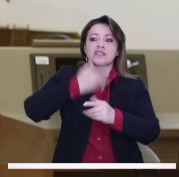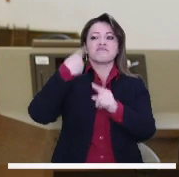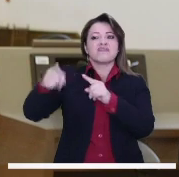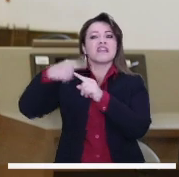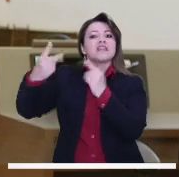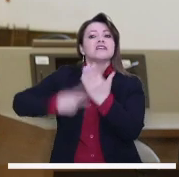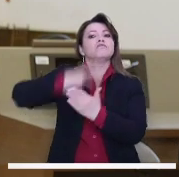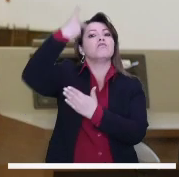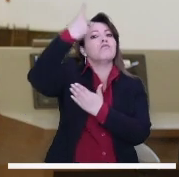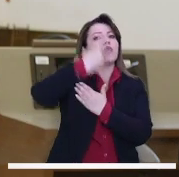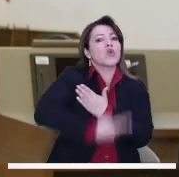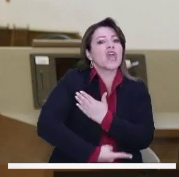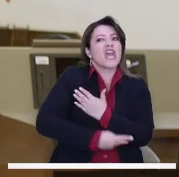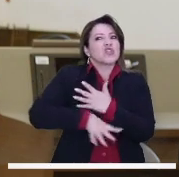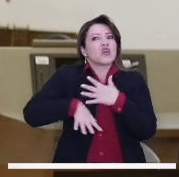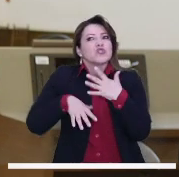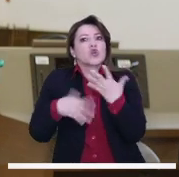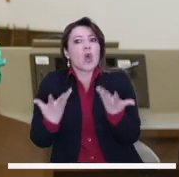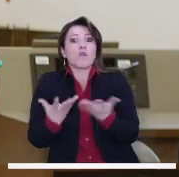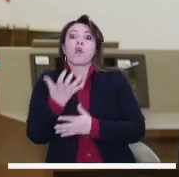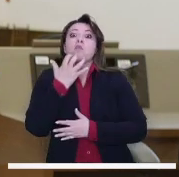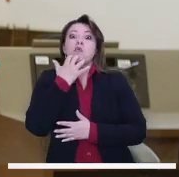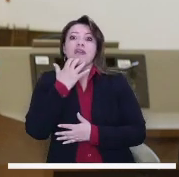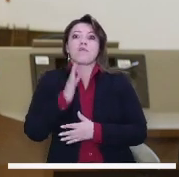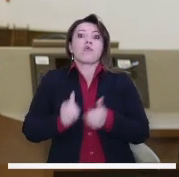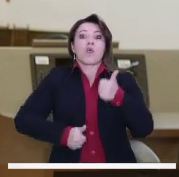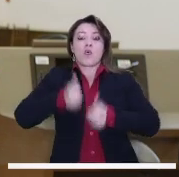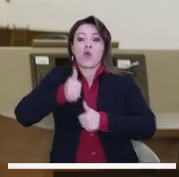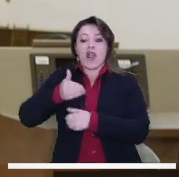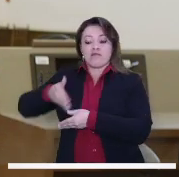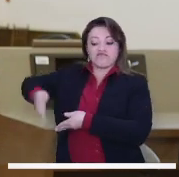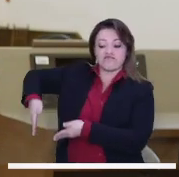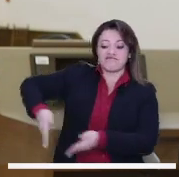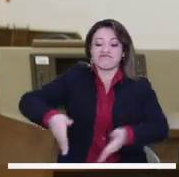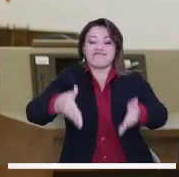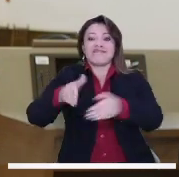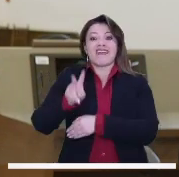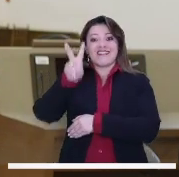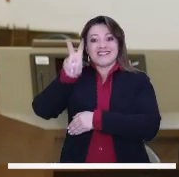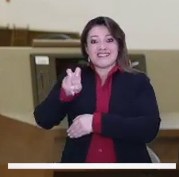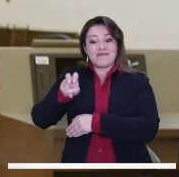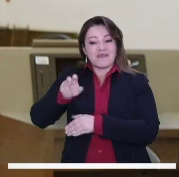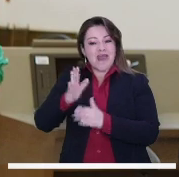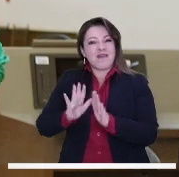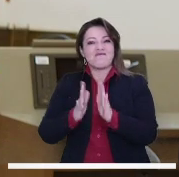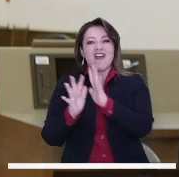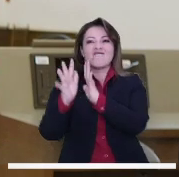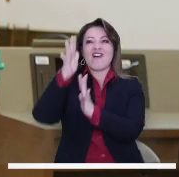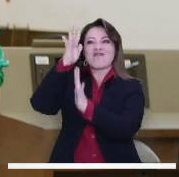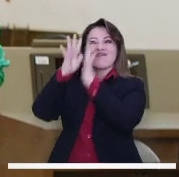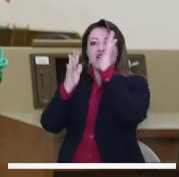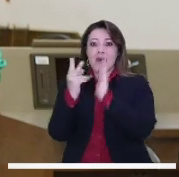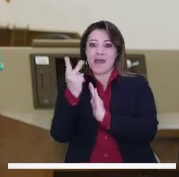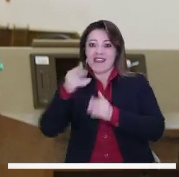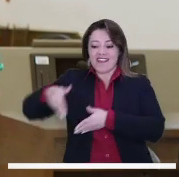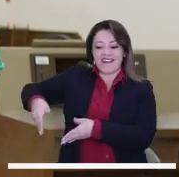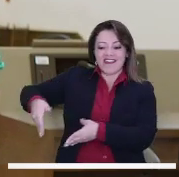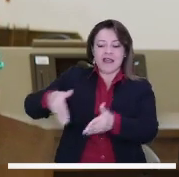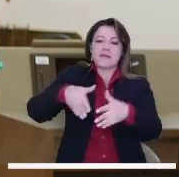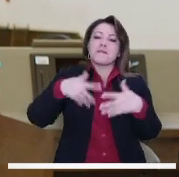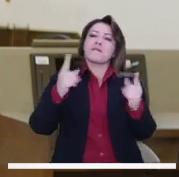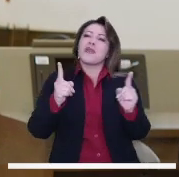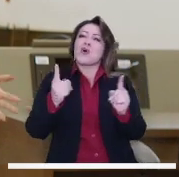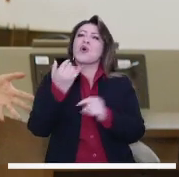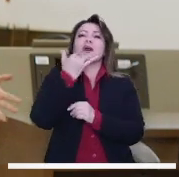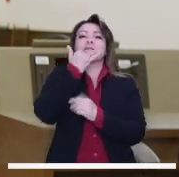proceso surge otro proyecto que ha sido bastante controversial, el Corredor Verde, que atravesaría la emblemática Carrera